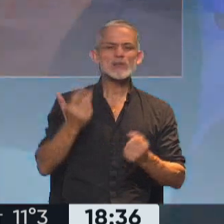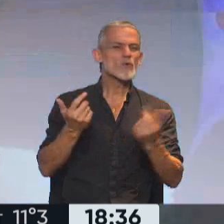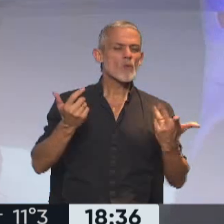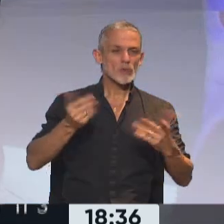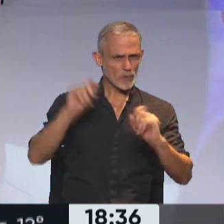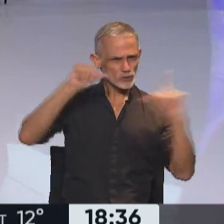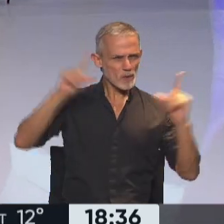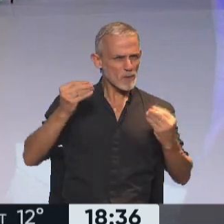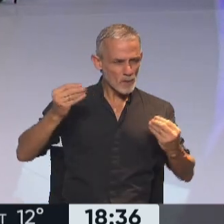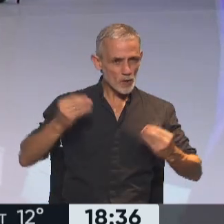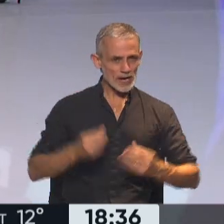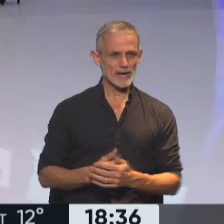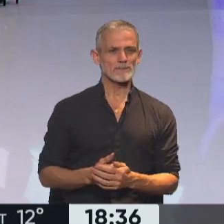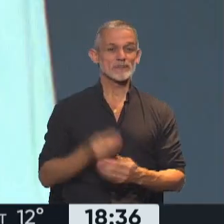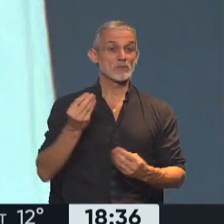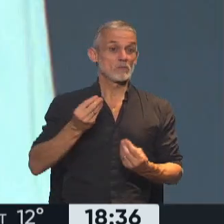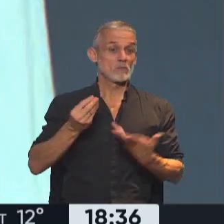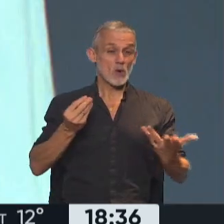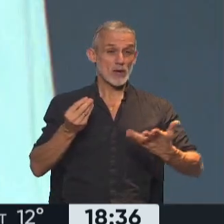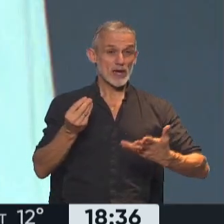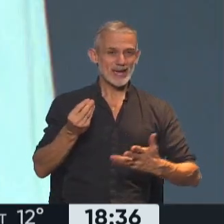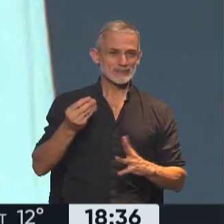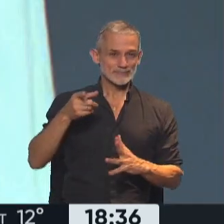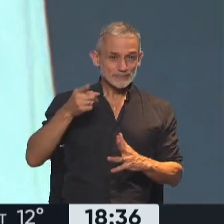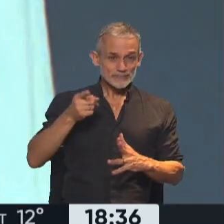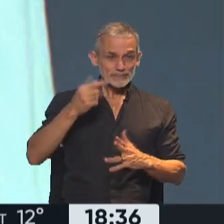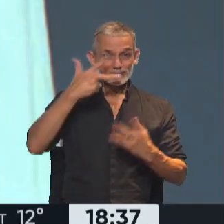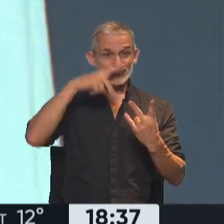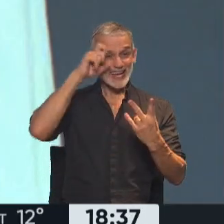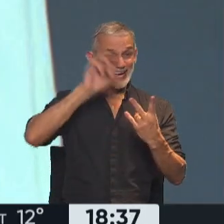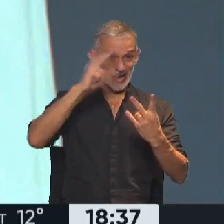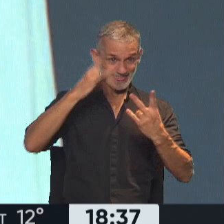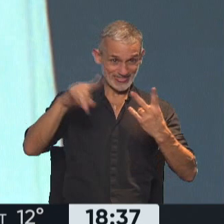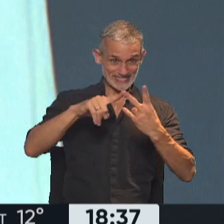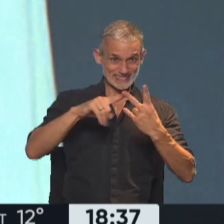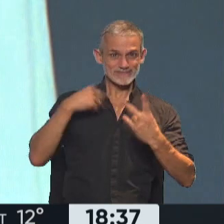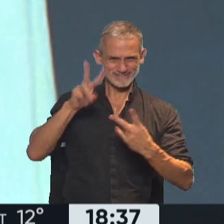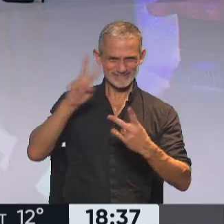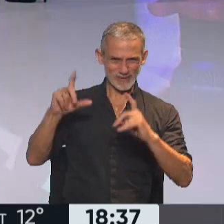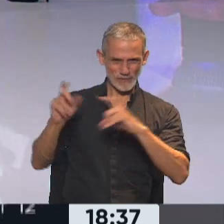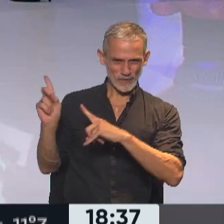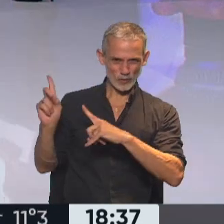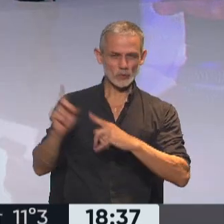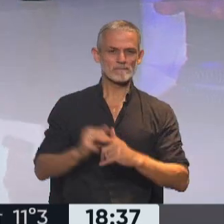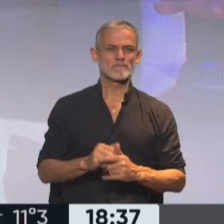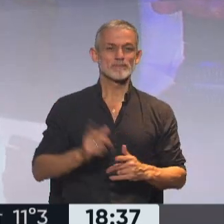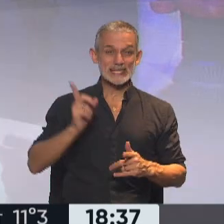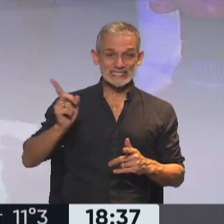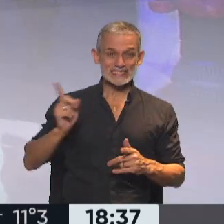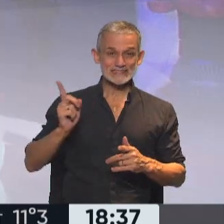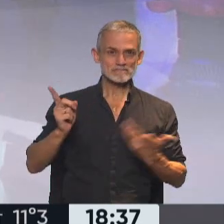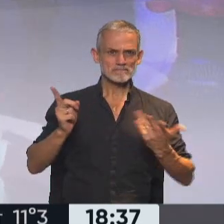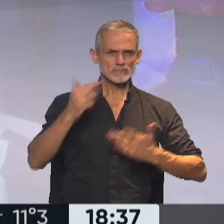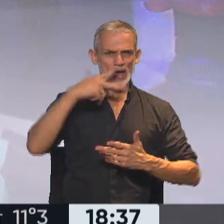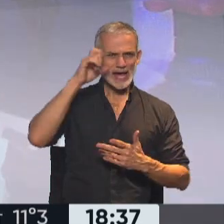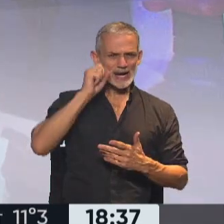fue sorpresa primero? Fue la sorpresa porque Rodolfo Hernández es el candidato, ahí lo estamos viendo, es el candidato que por